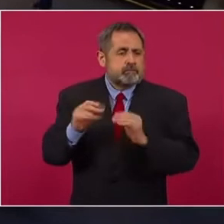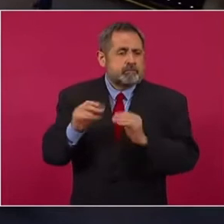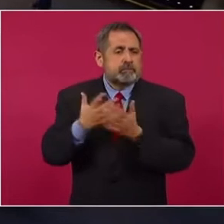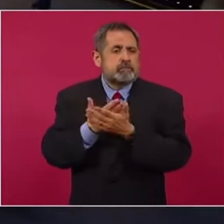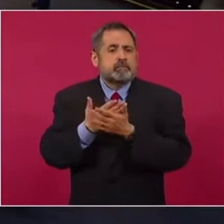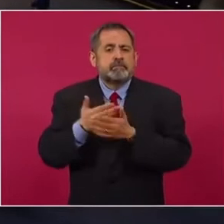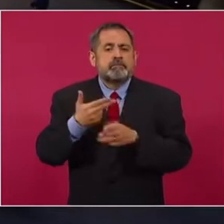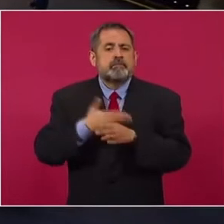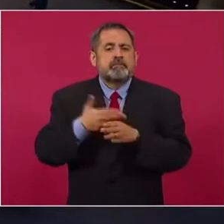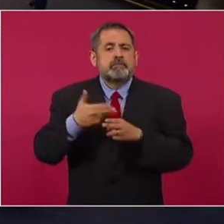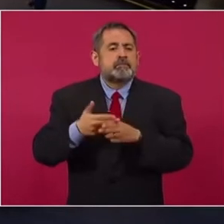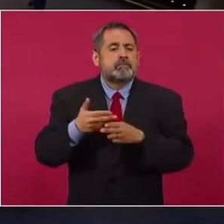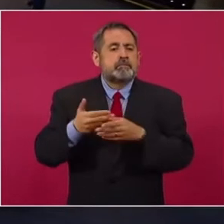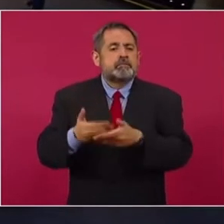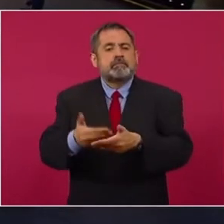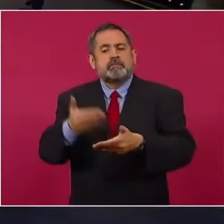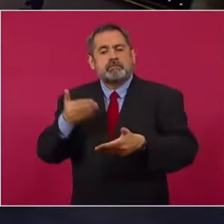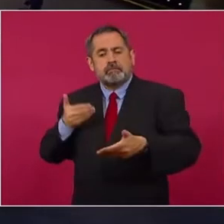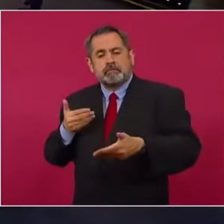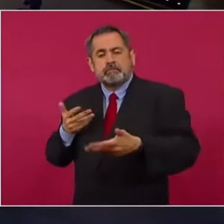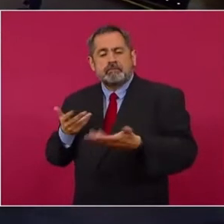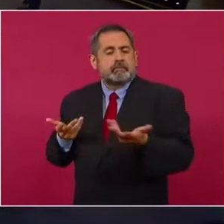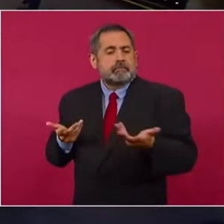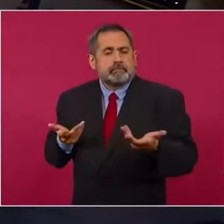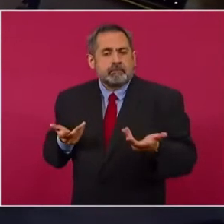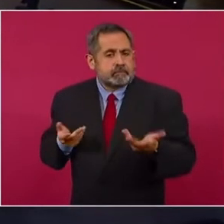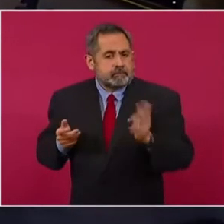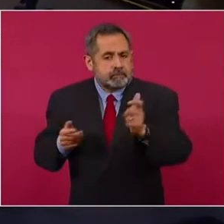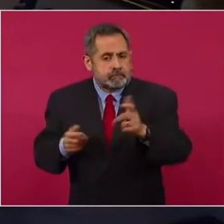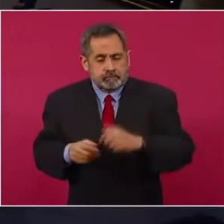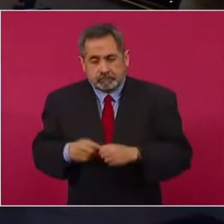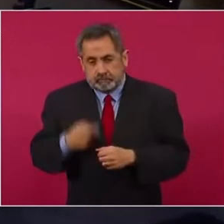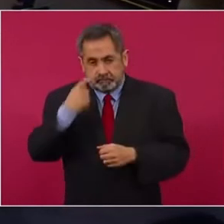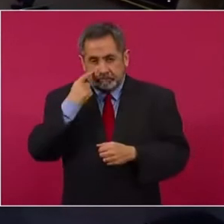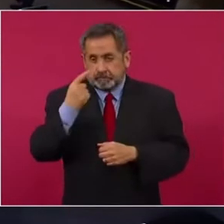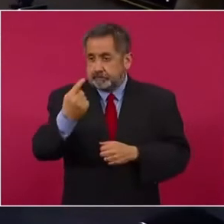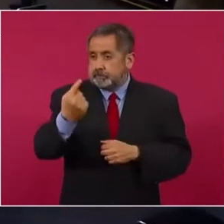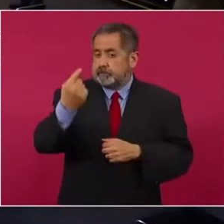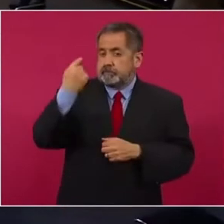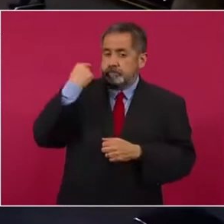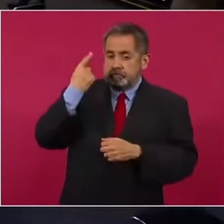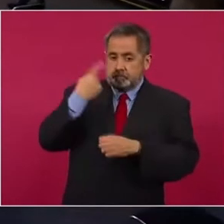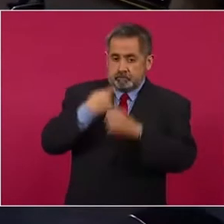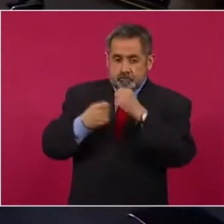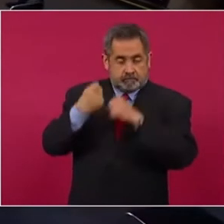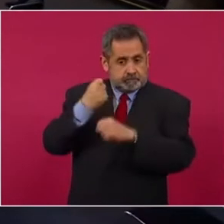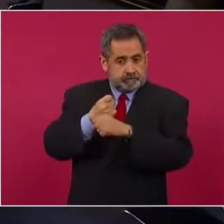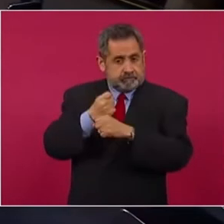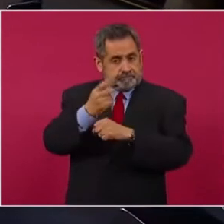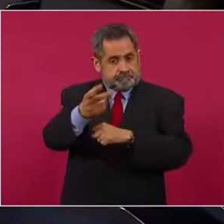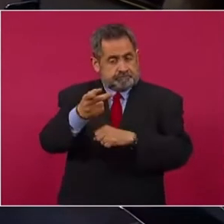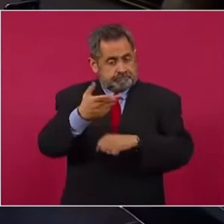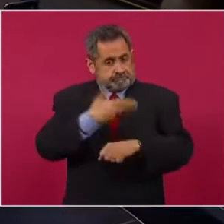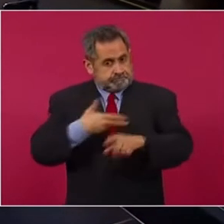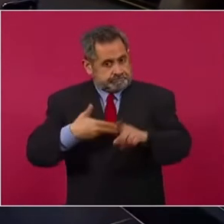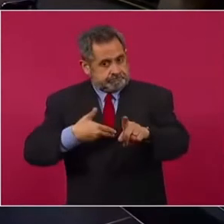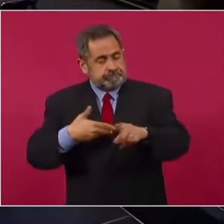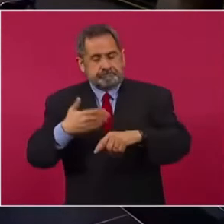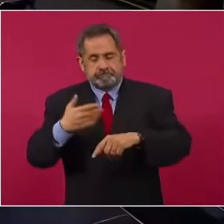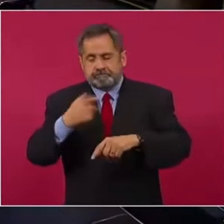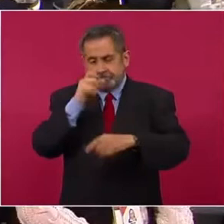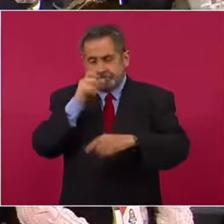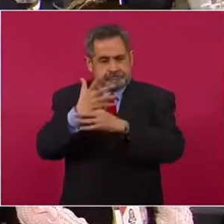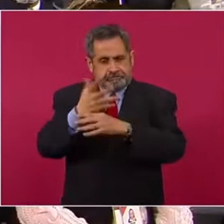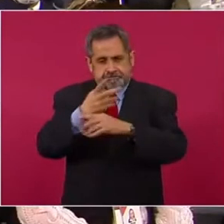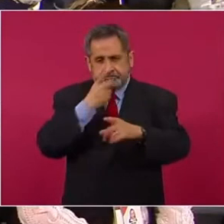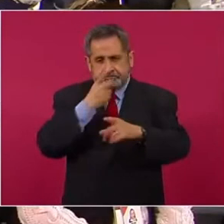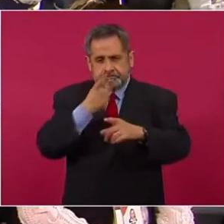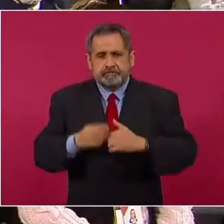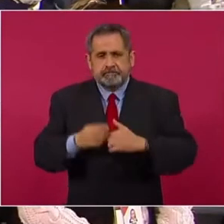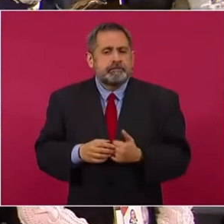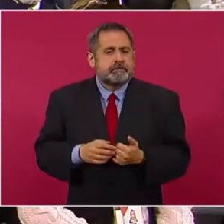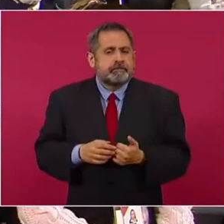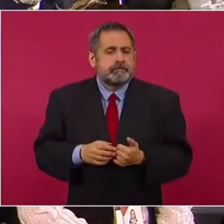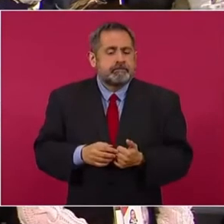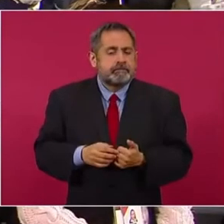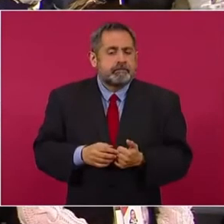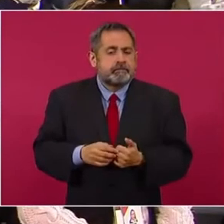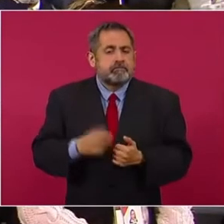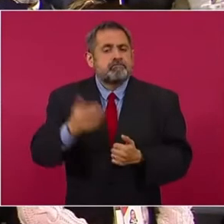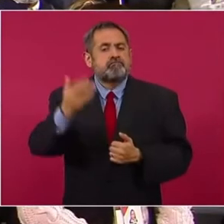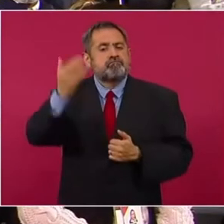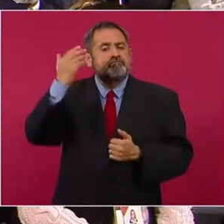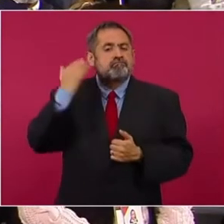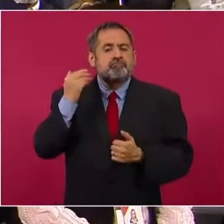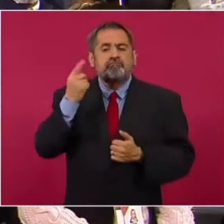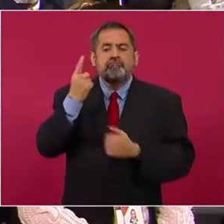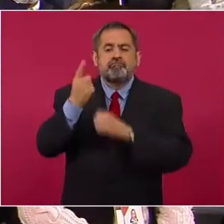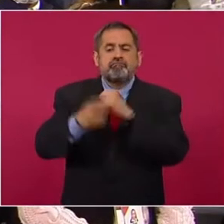estaría realizando antes el proceso. De hecho, el año pasado, presidente, como usted lo dijo ahorita, se